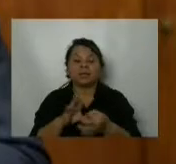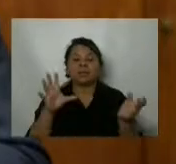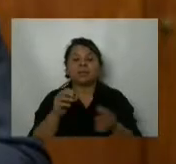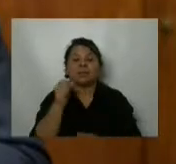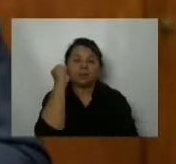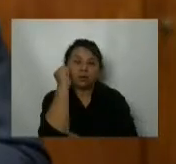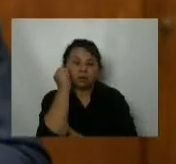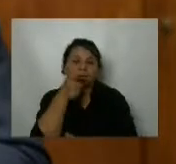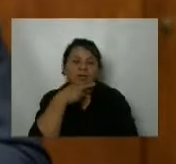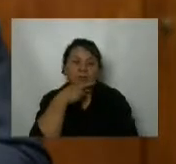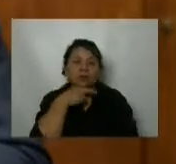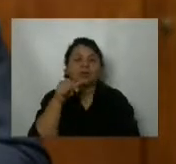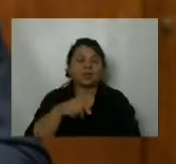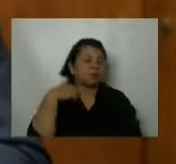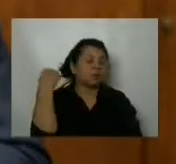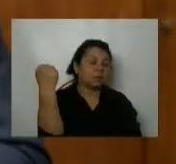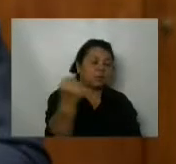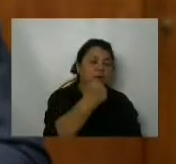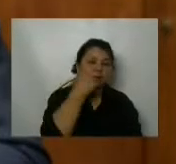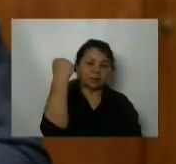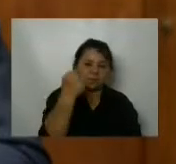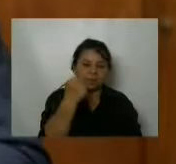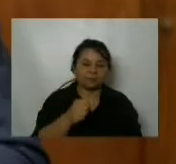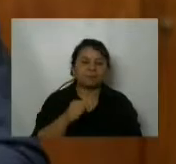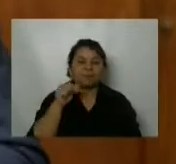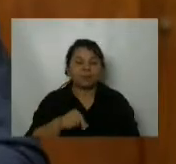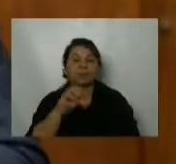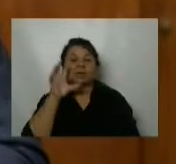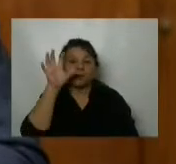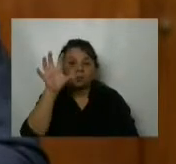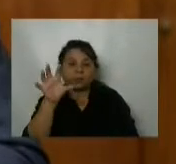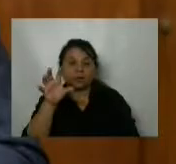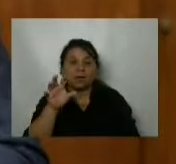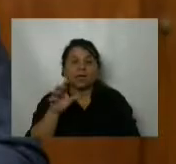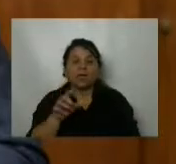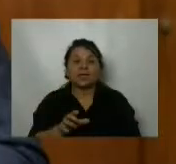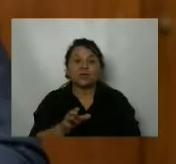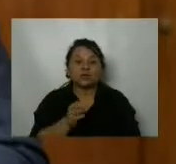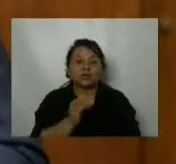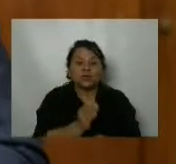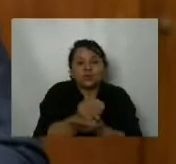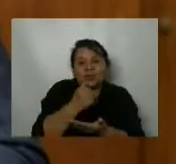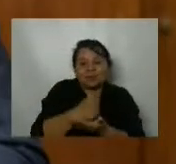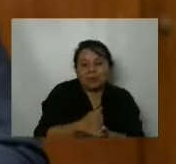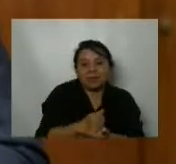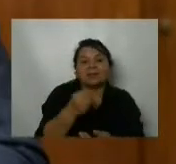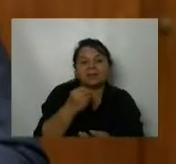quien gobierne diga las cosas tal cual son. Y en este caso nos está diciendo tal cual es.